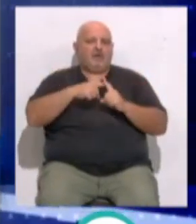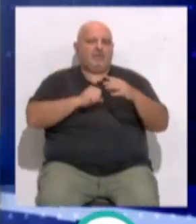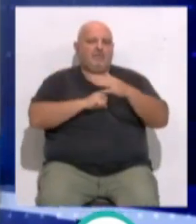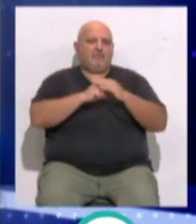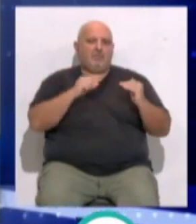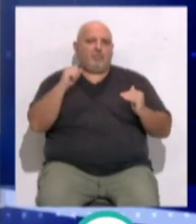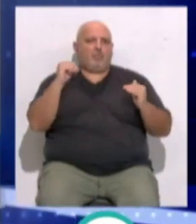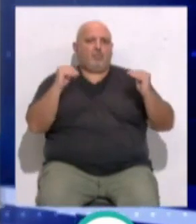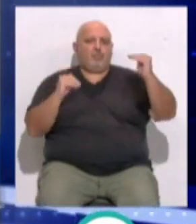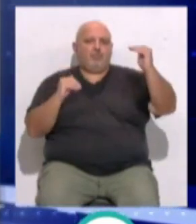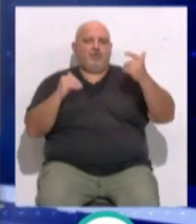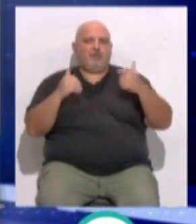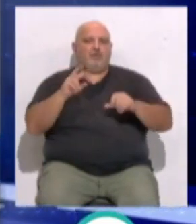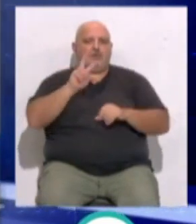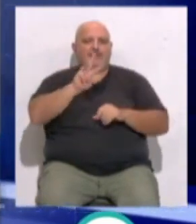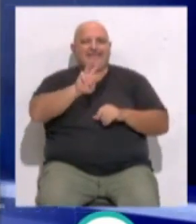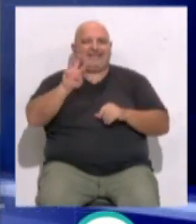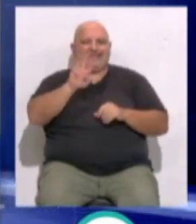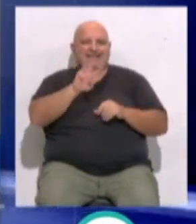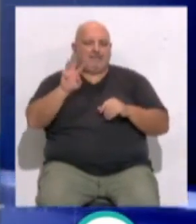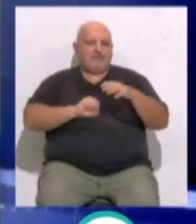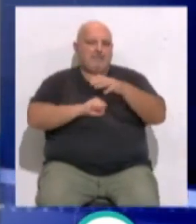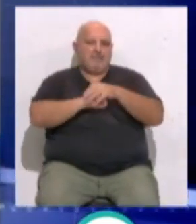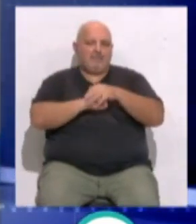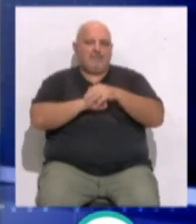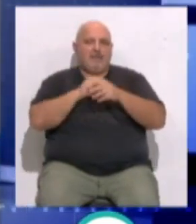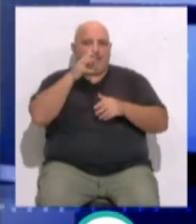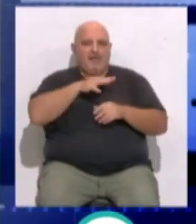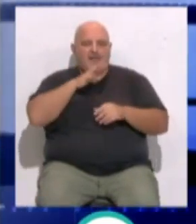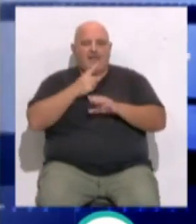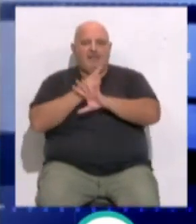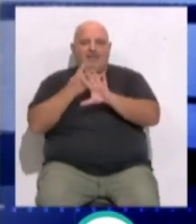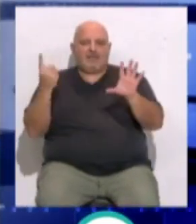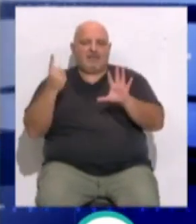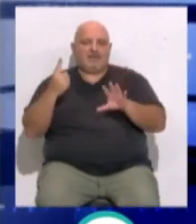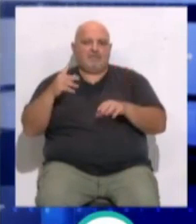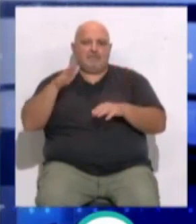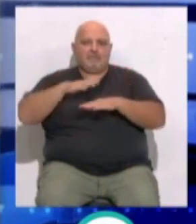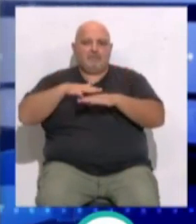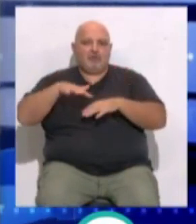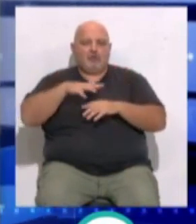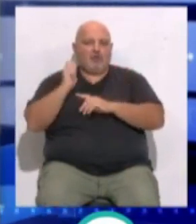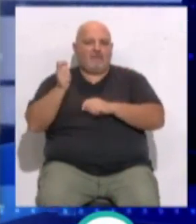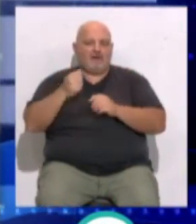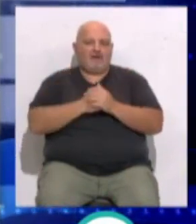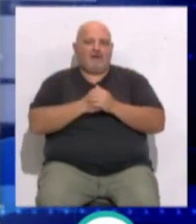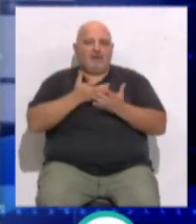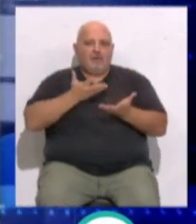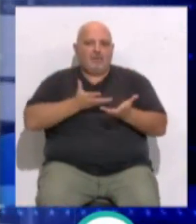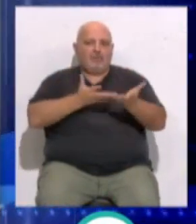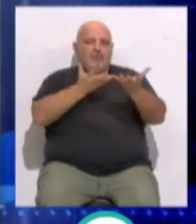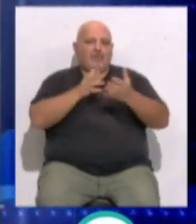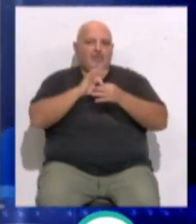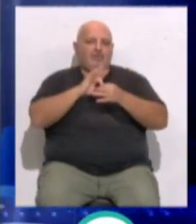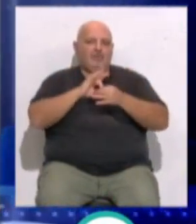máximas en ascenso que marcarán entre los 33 grados de máxima de Jerez y los 16 de mínima en Olvera. Los vientos